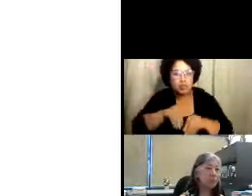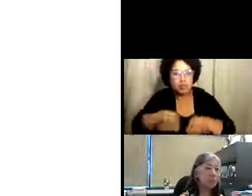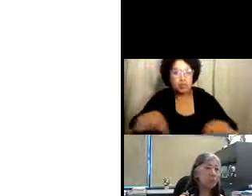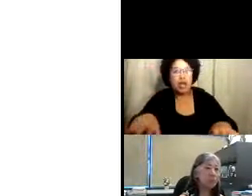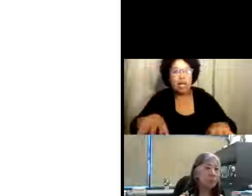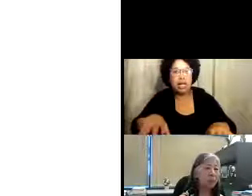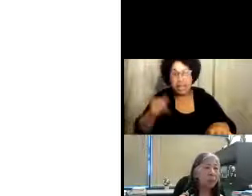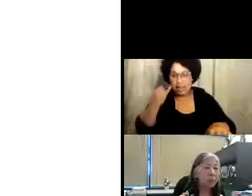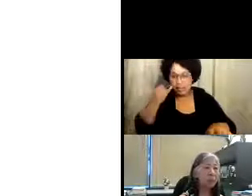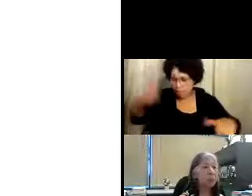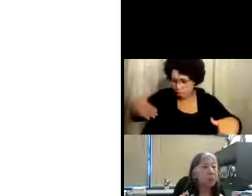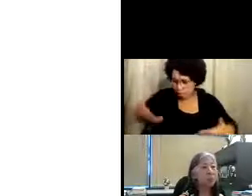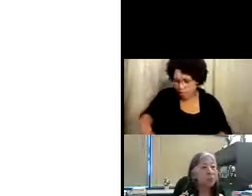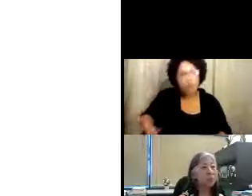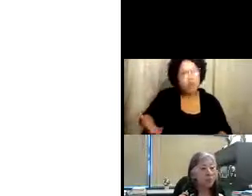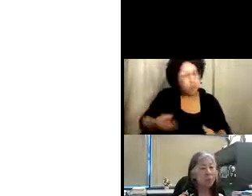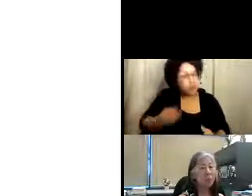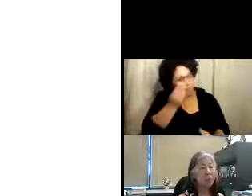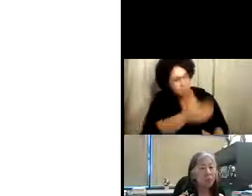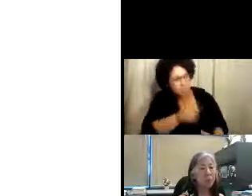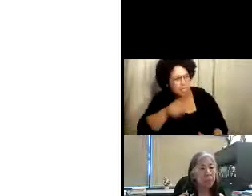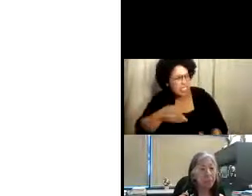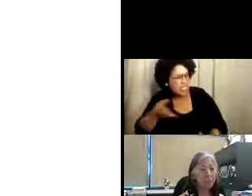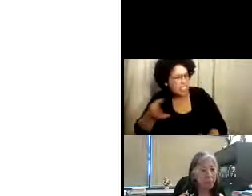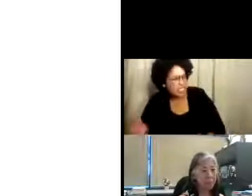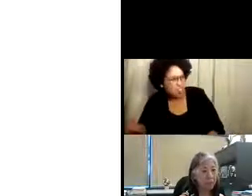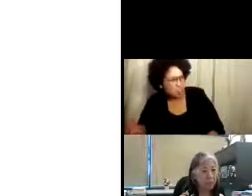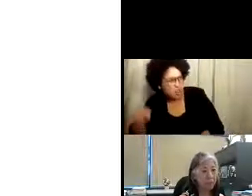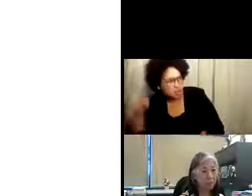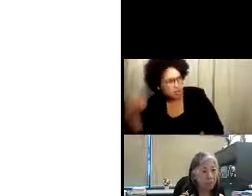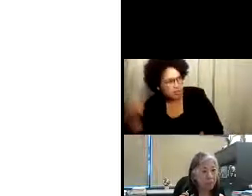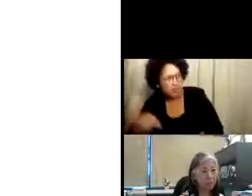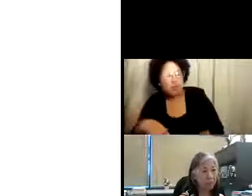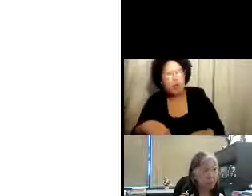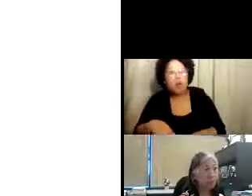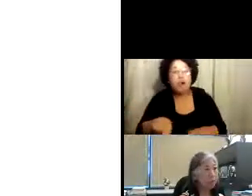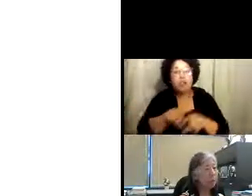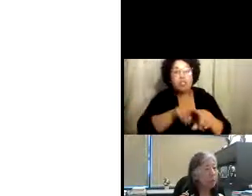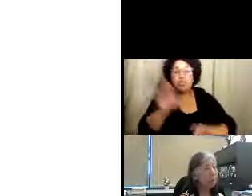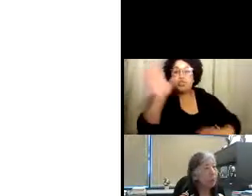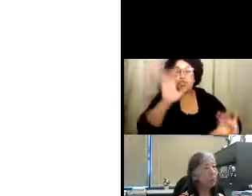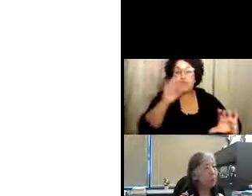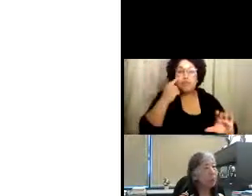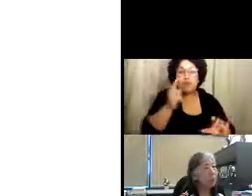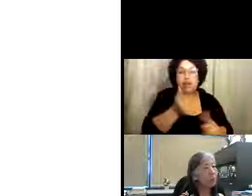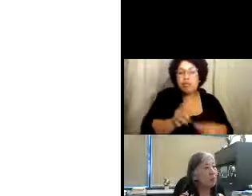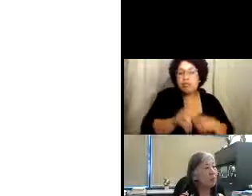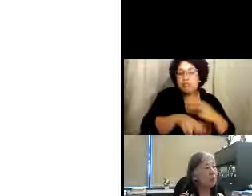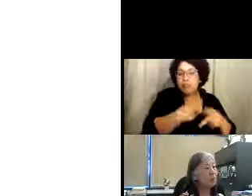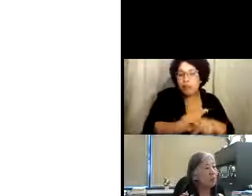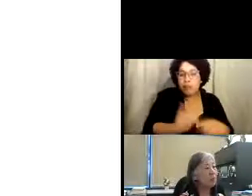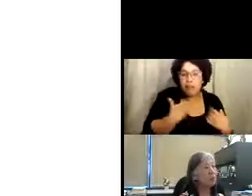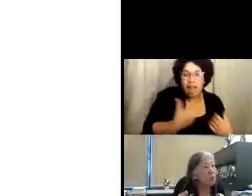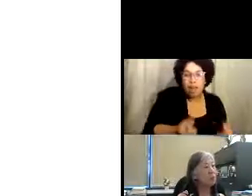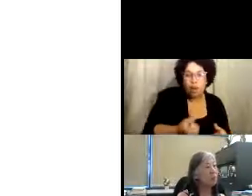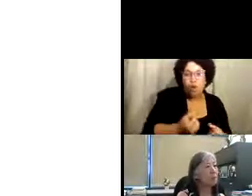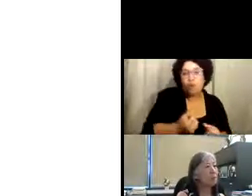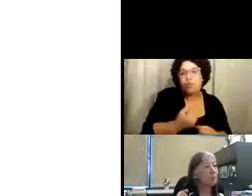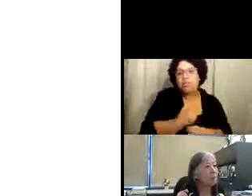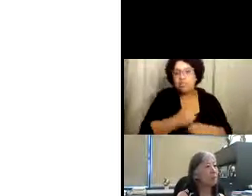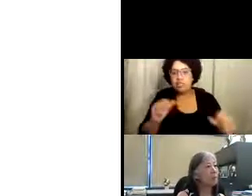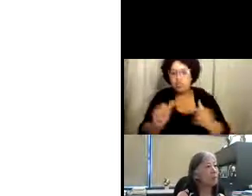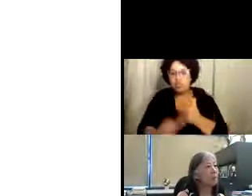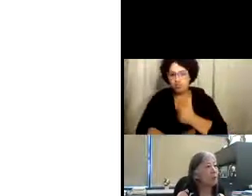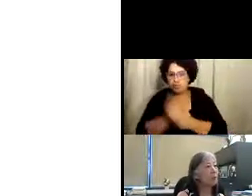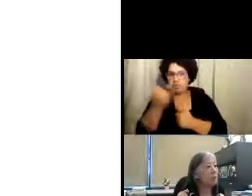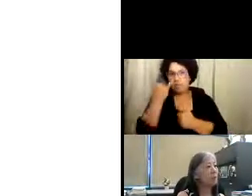proporcionarles ayuda para asegurarse que puedan implementar ciertas cosas. Y también buscar cualquier riesgo a salud